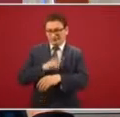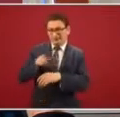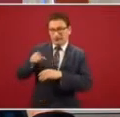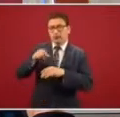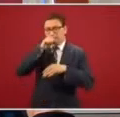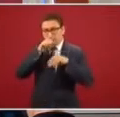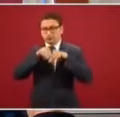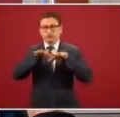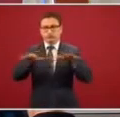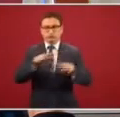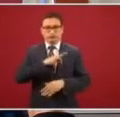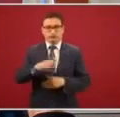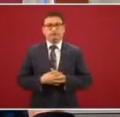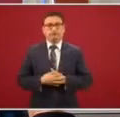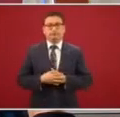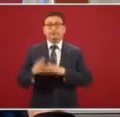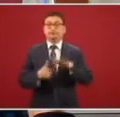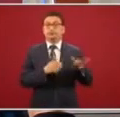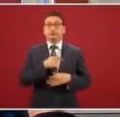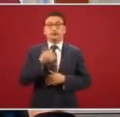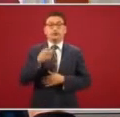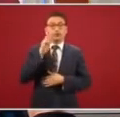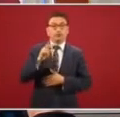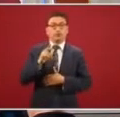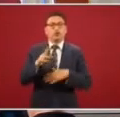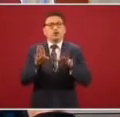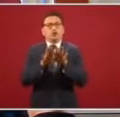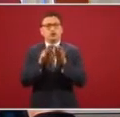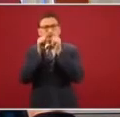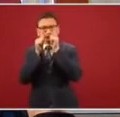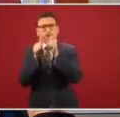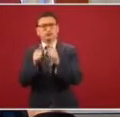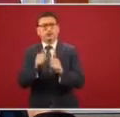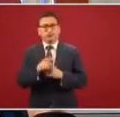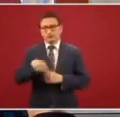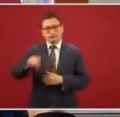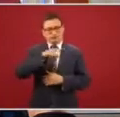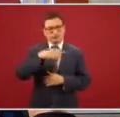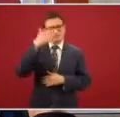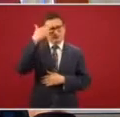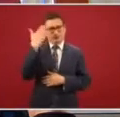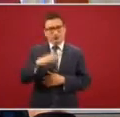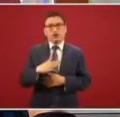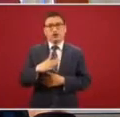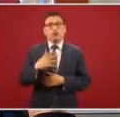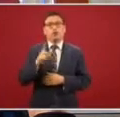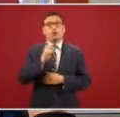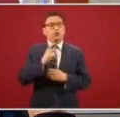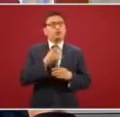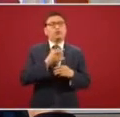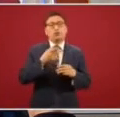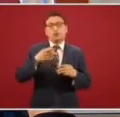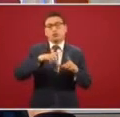social. Adelante. Y tenemos un modelo de atención que, como ustedes saben, el censo se realizó